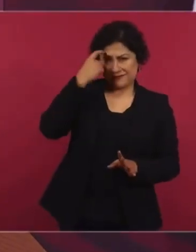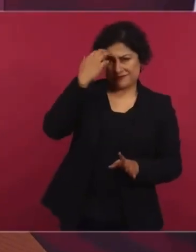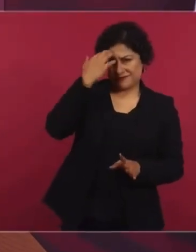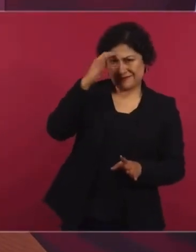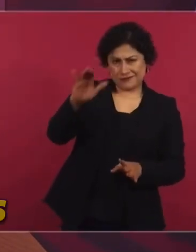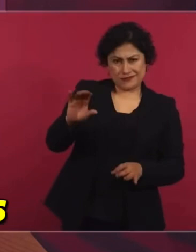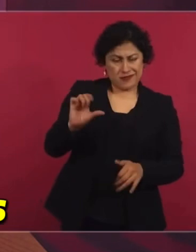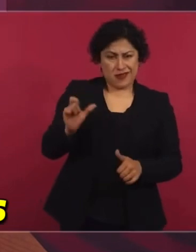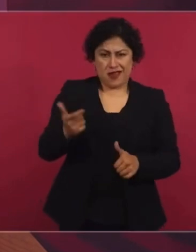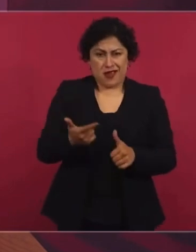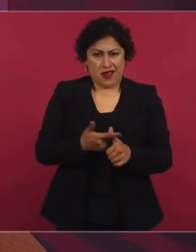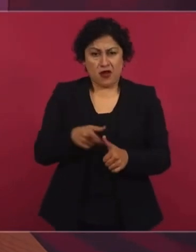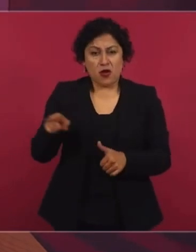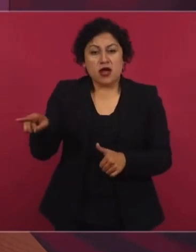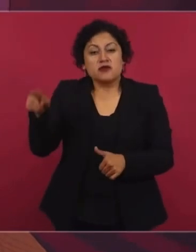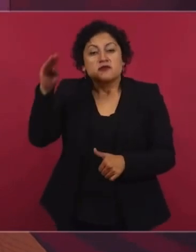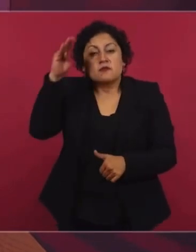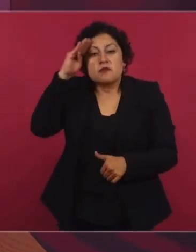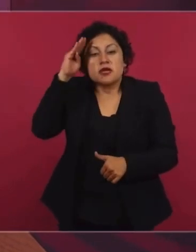íbamos a dar marcha atrás